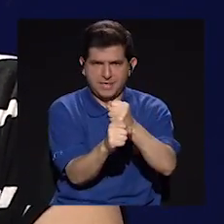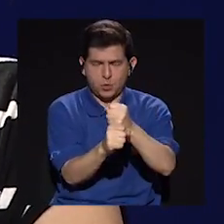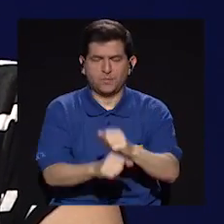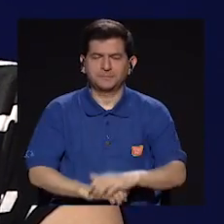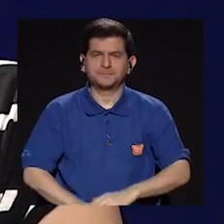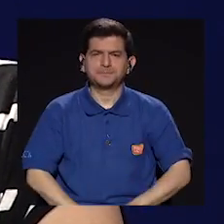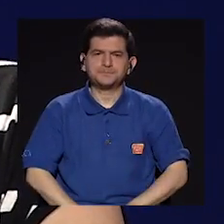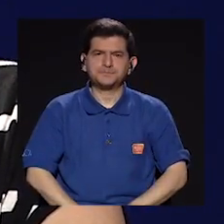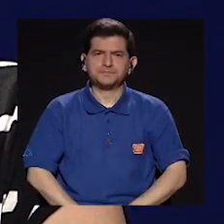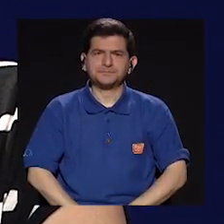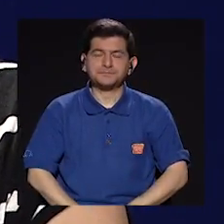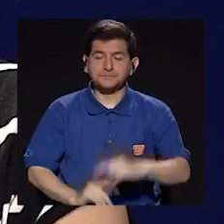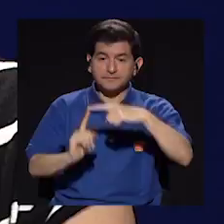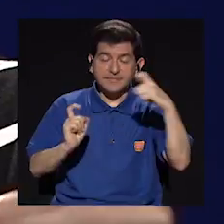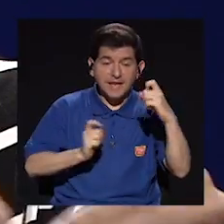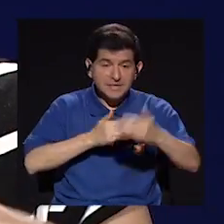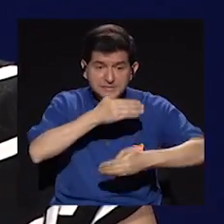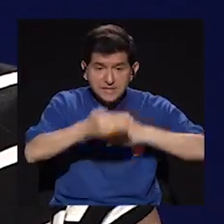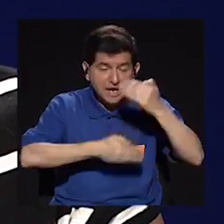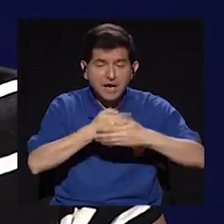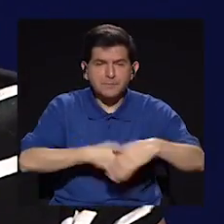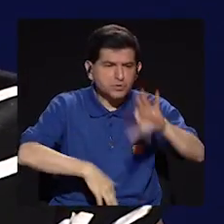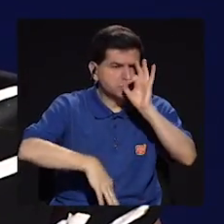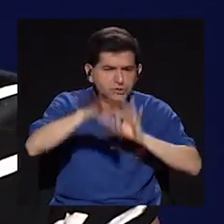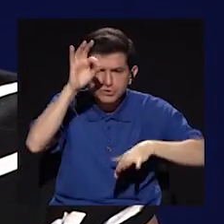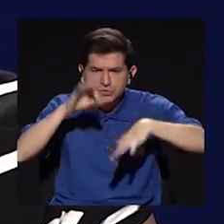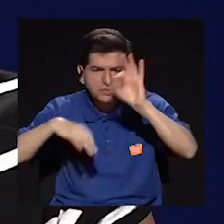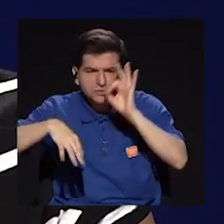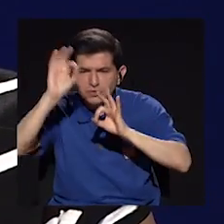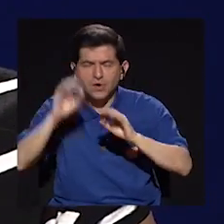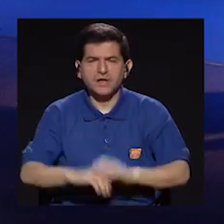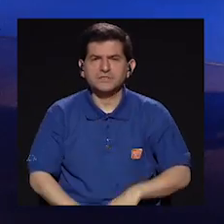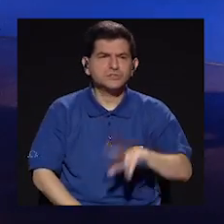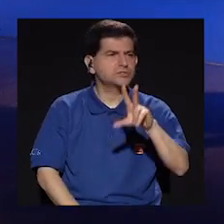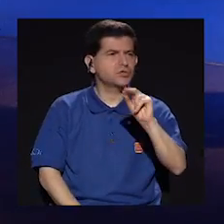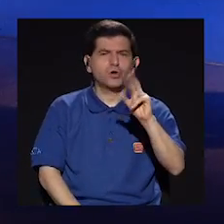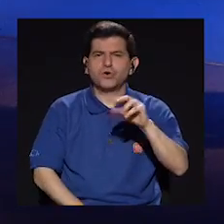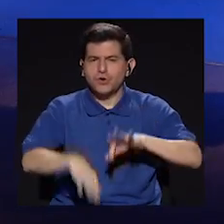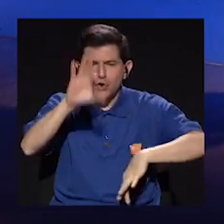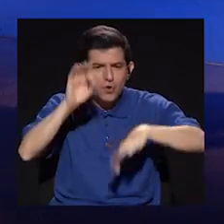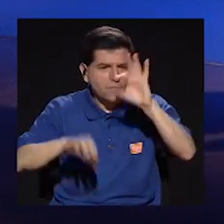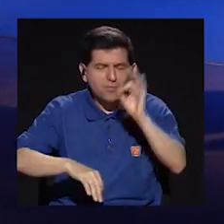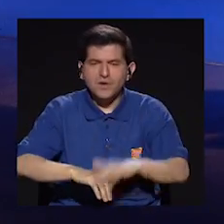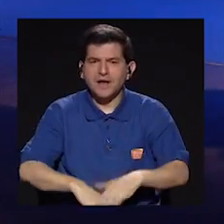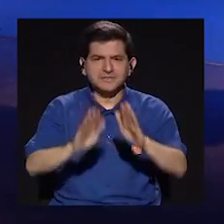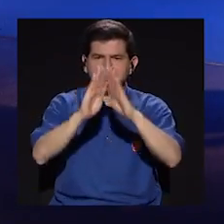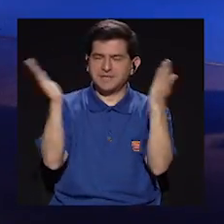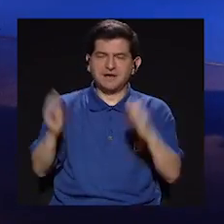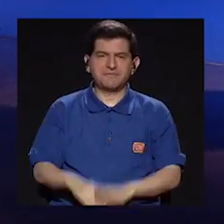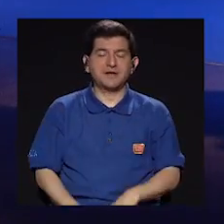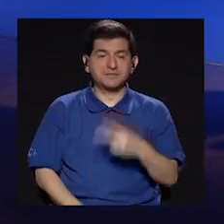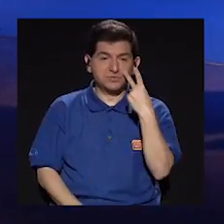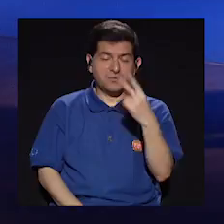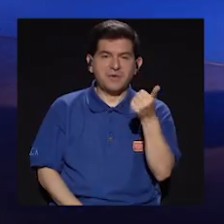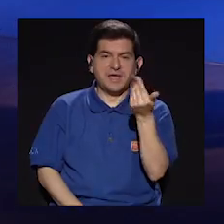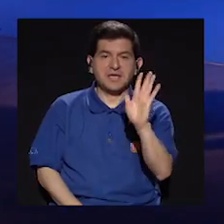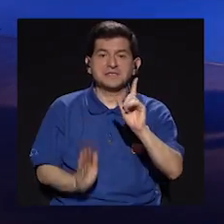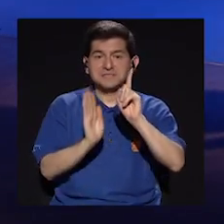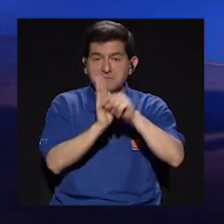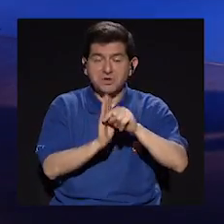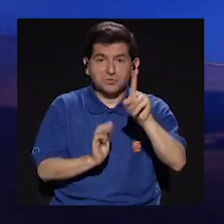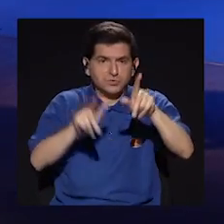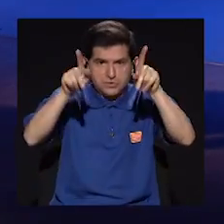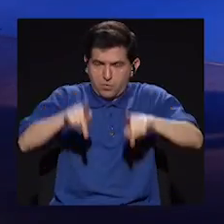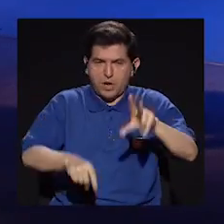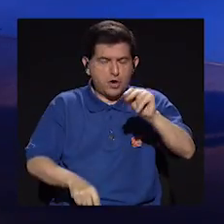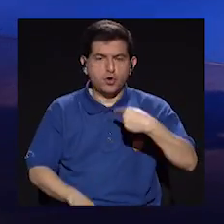donde desde el proceso de casting, era porque no fue como un casting abierto, donde ves 15 minutos a